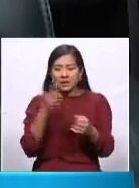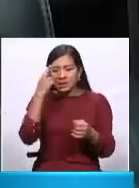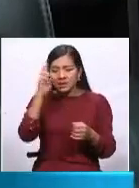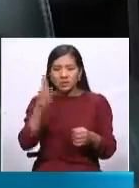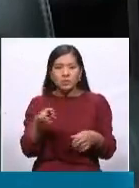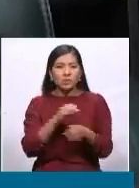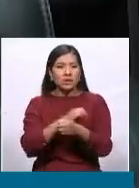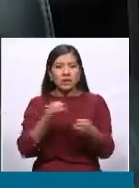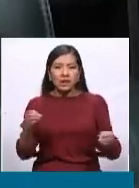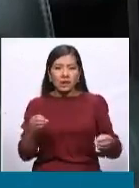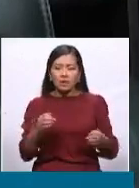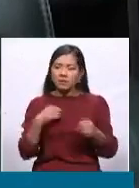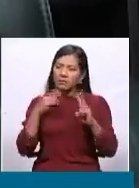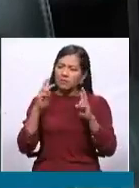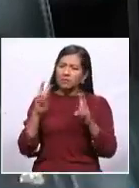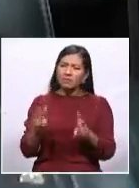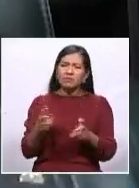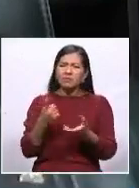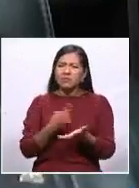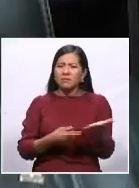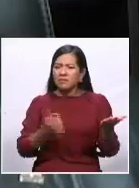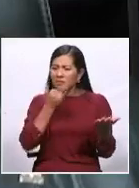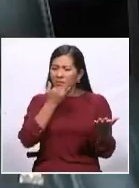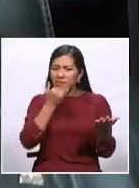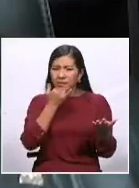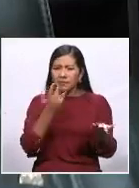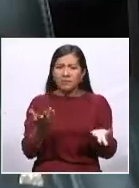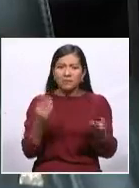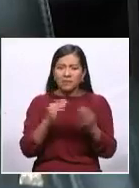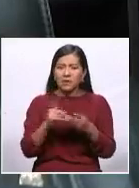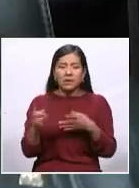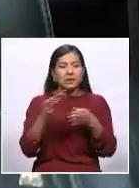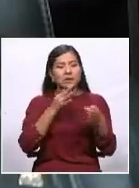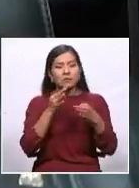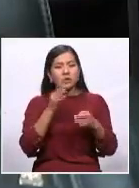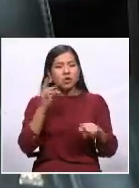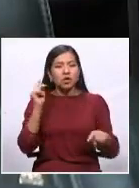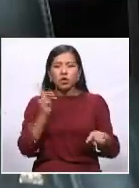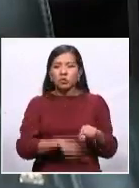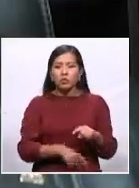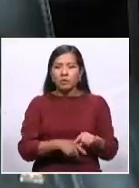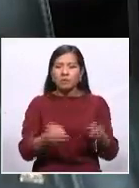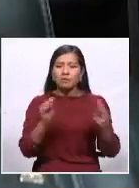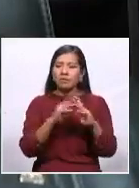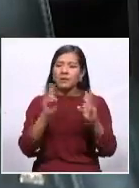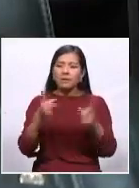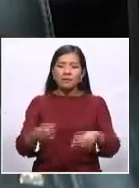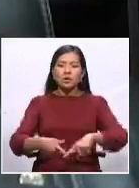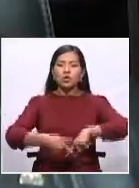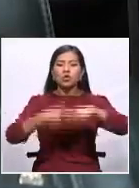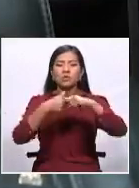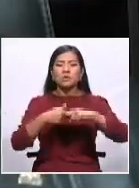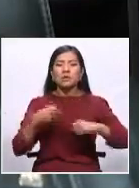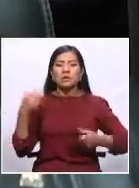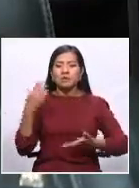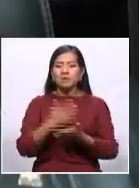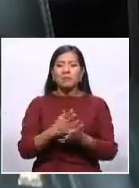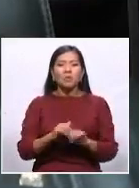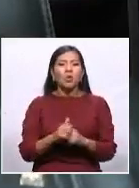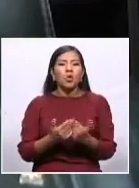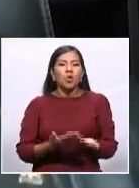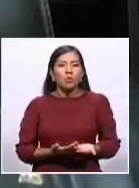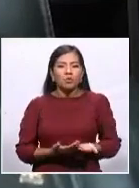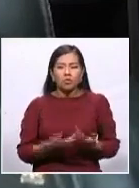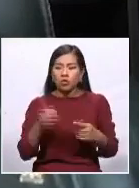diferentes análisis, en este momento no han podido justificar el cómo suspender el paro. Y es por eso que han